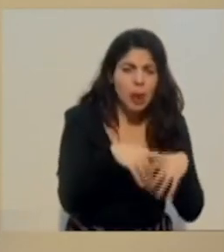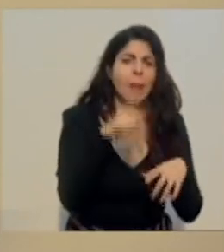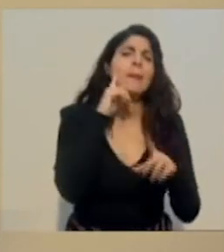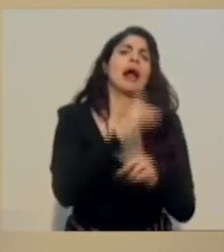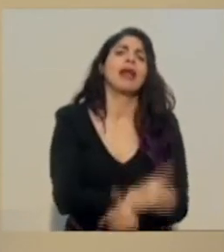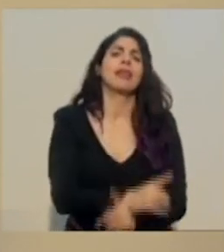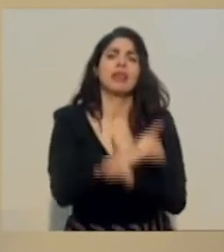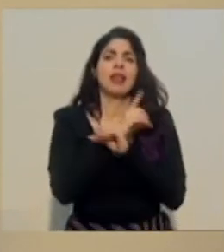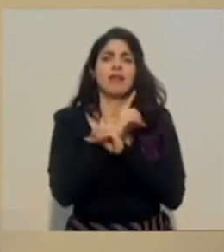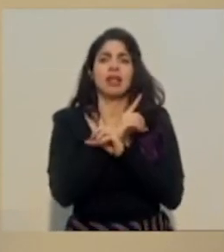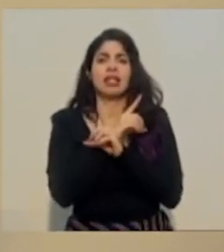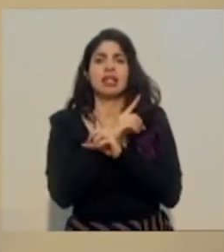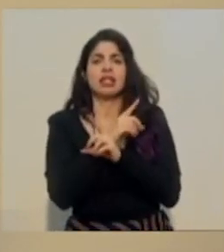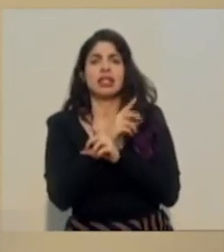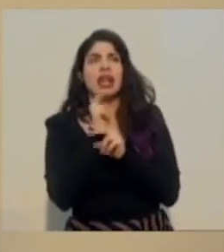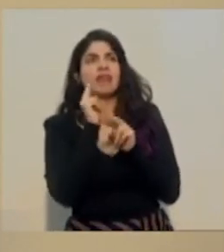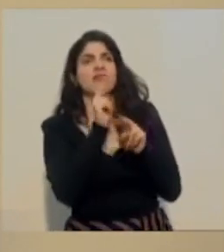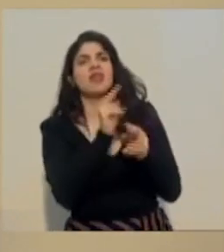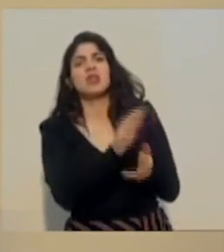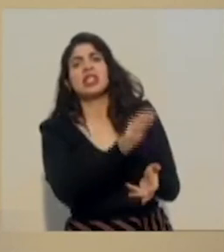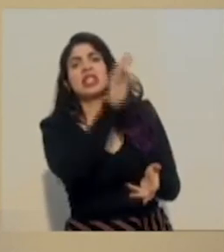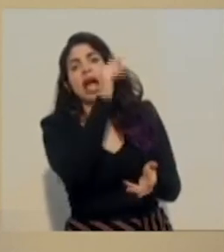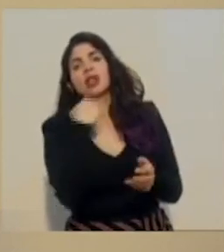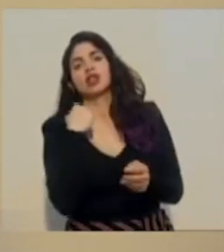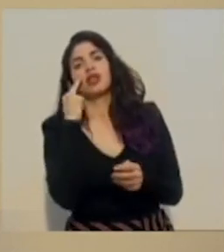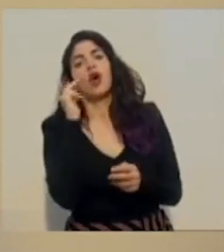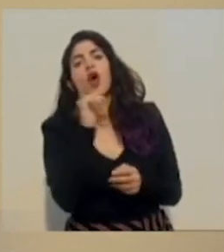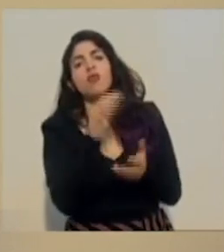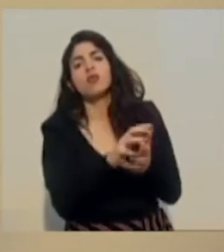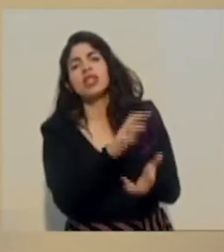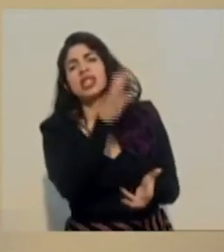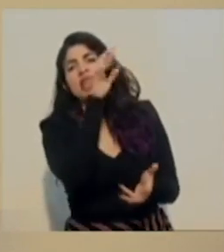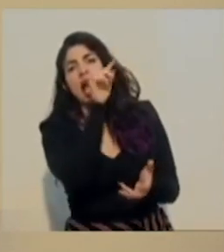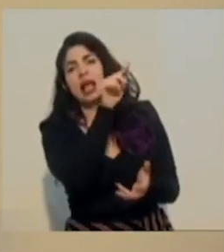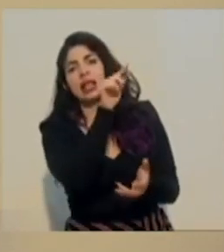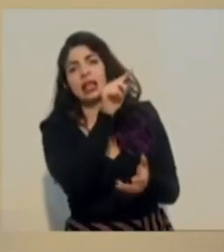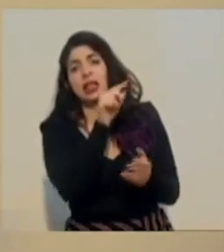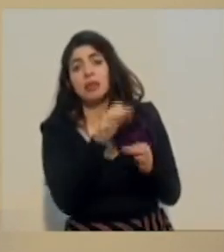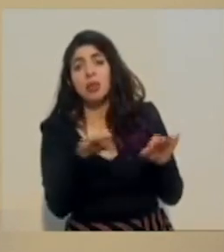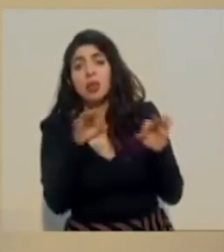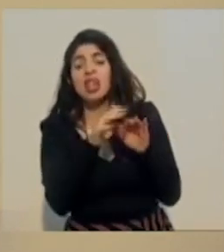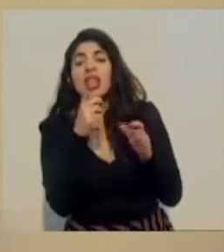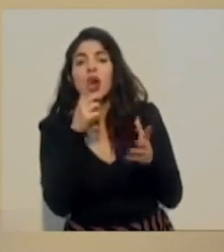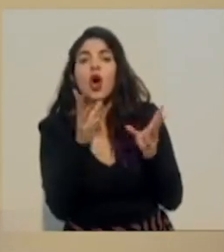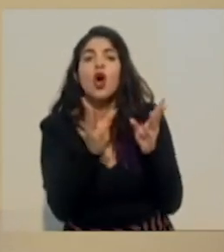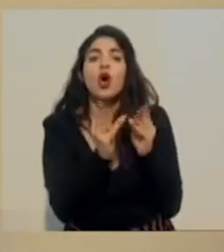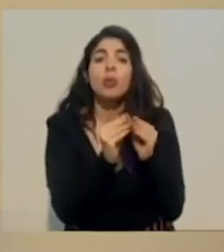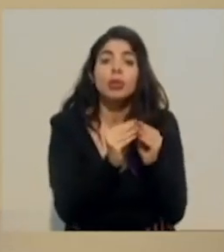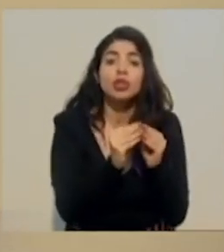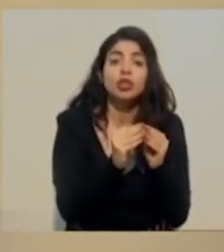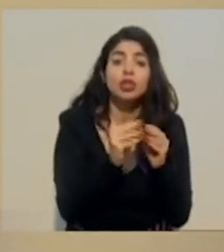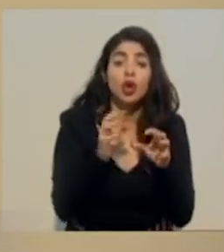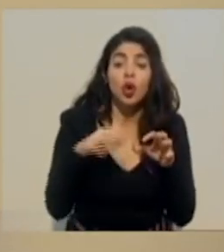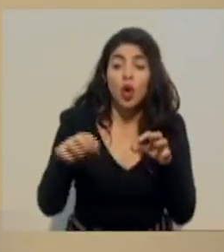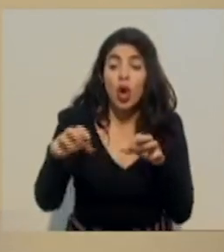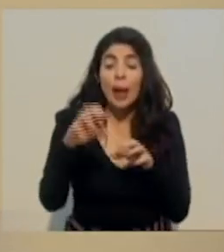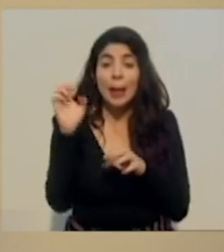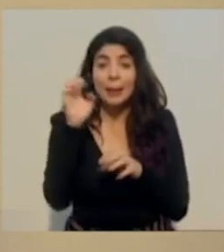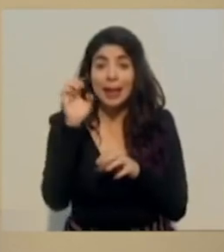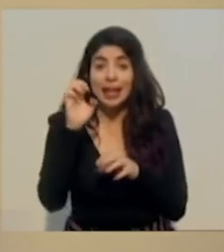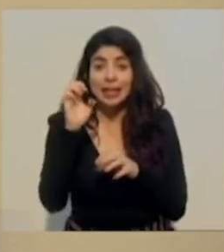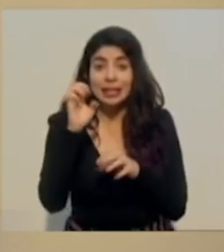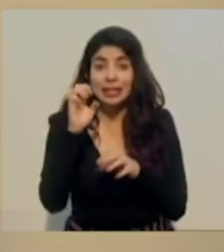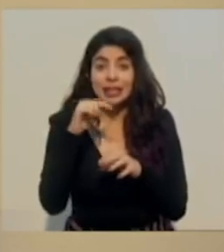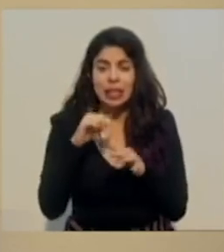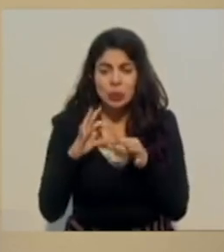considero yo, que es fundamental. Son las comisiones locales de emergencias, coordinadas por la